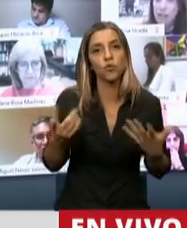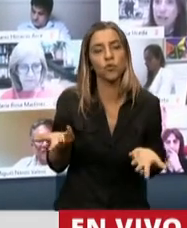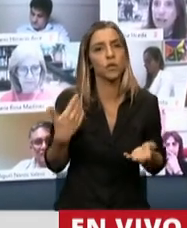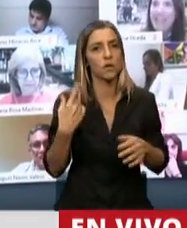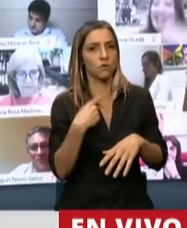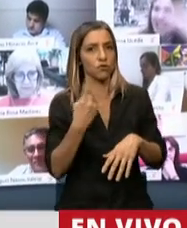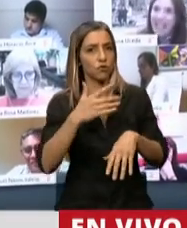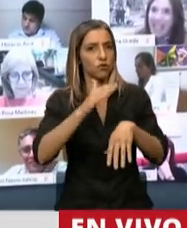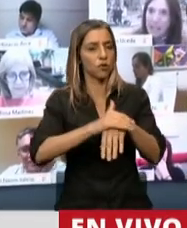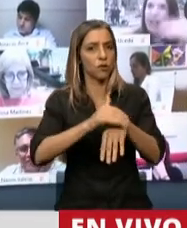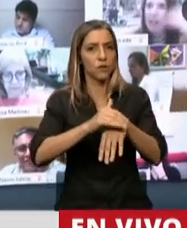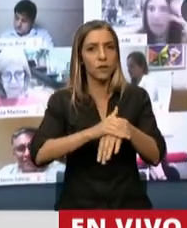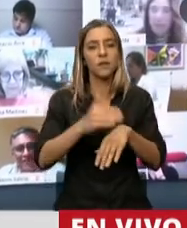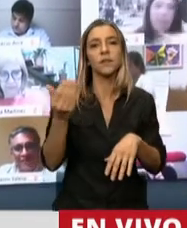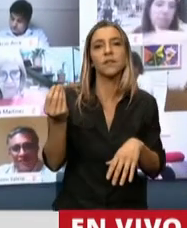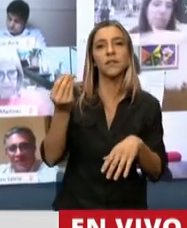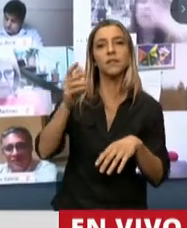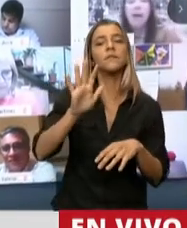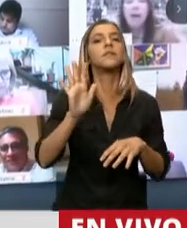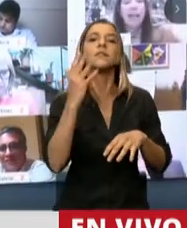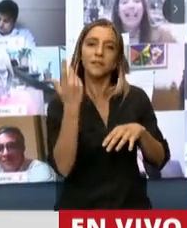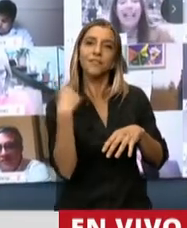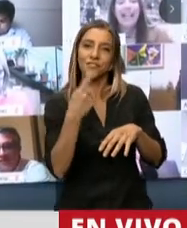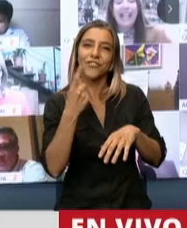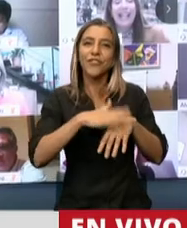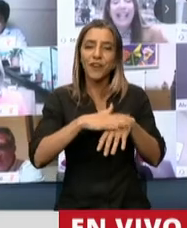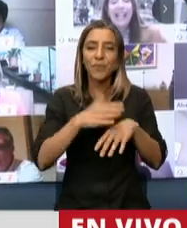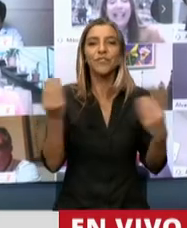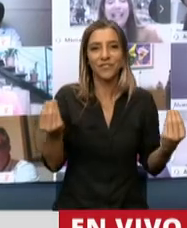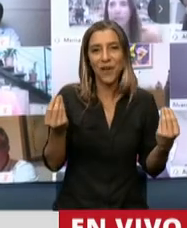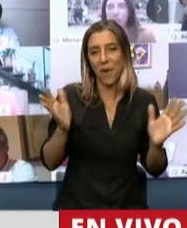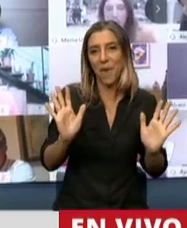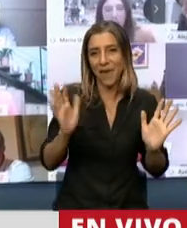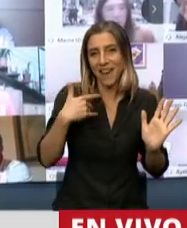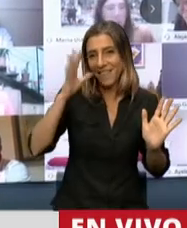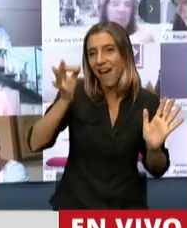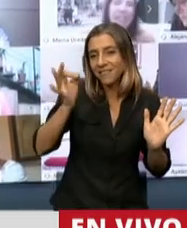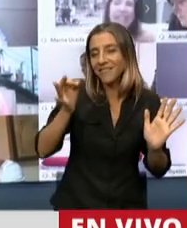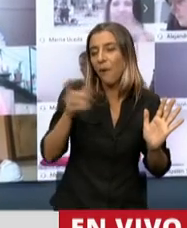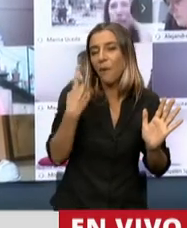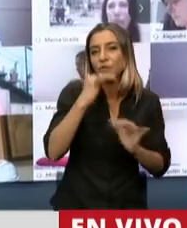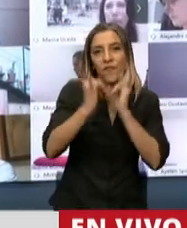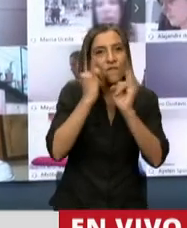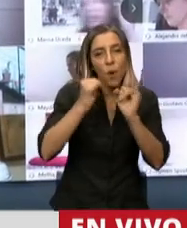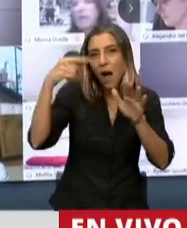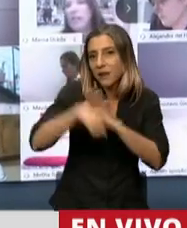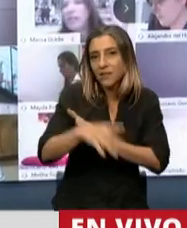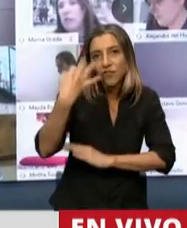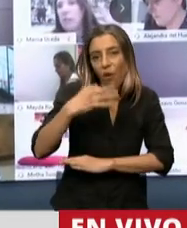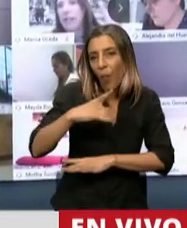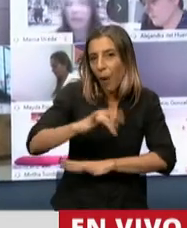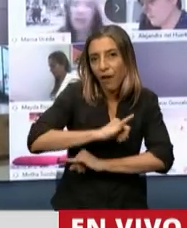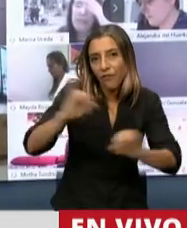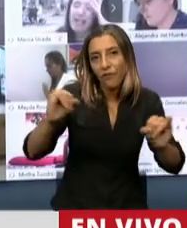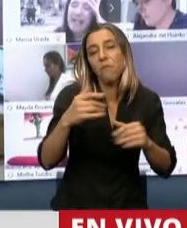y la más alta responsabilidad que nos permite nuestro razonamiento y nuestra información. No hay nadie que haya enfrentado esta pandemia